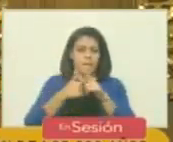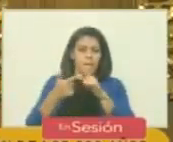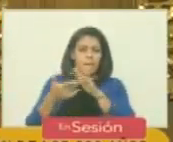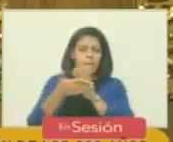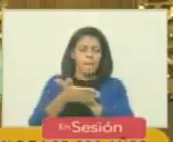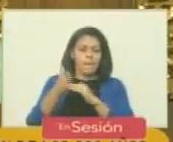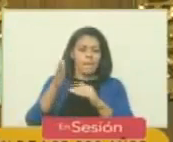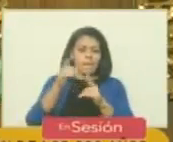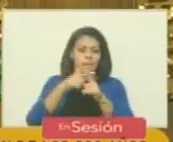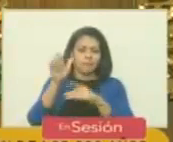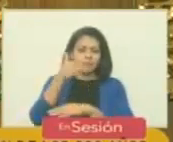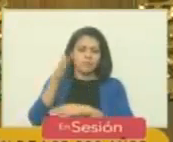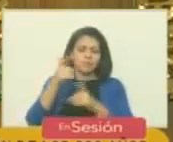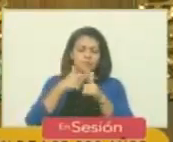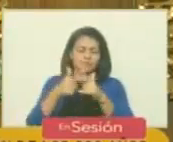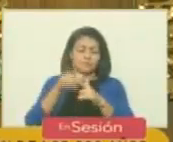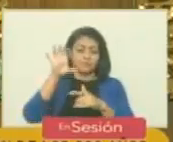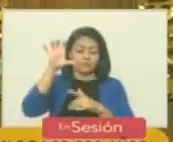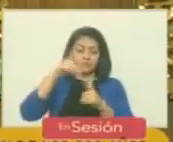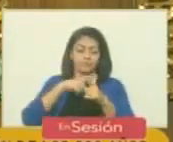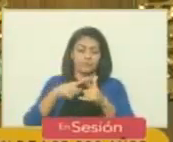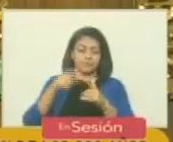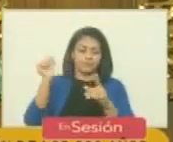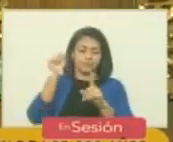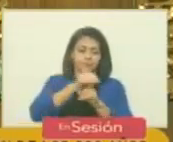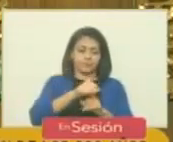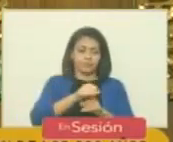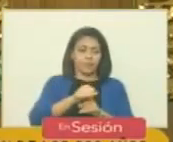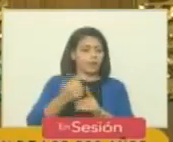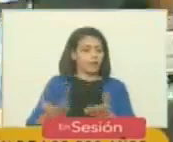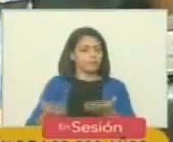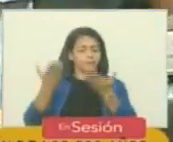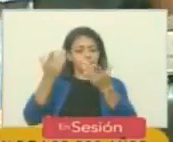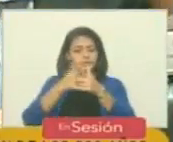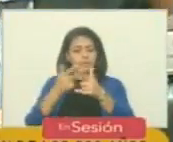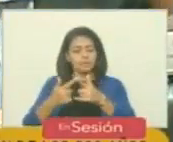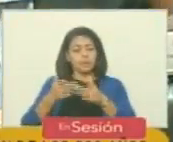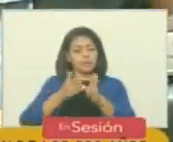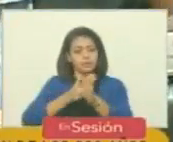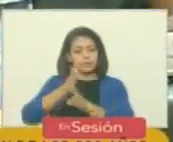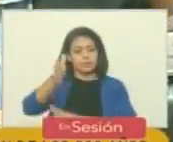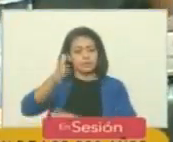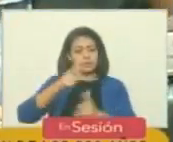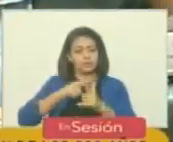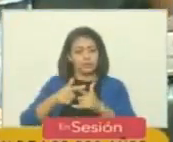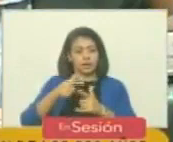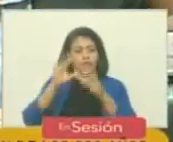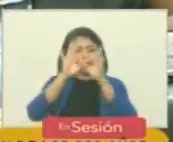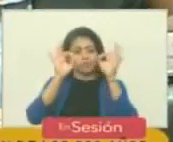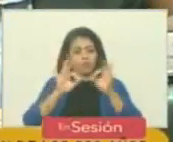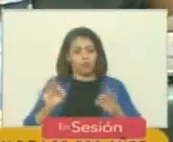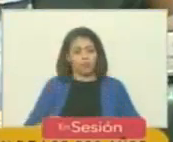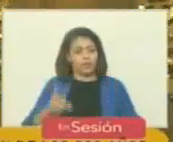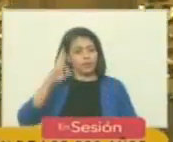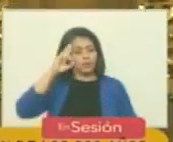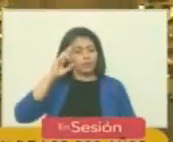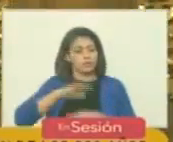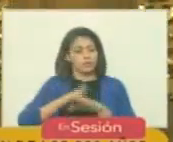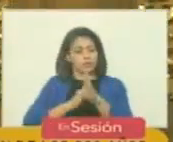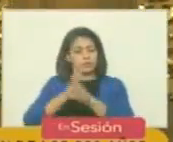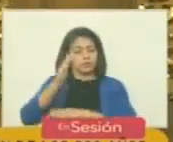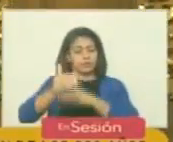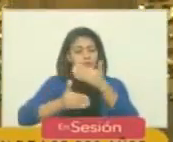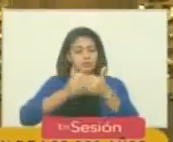banderas de esa patria maltratada y las enarboló dándonos rumbo dándonos herramientas y razones para seguir